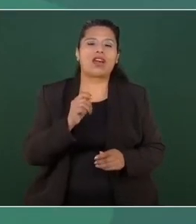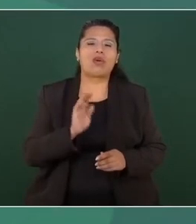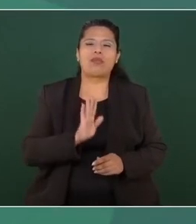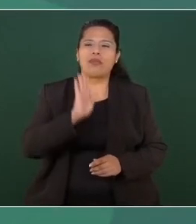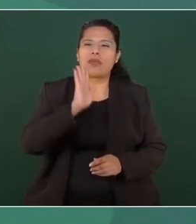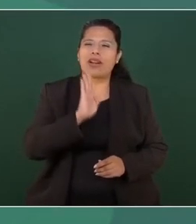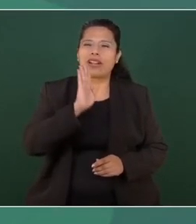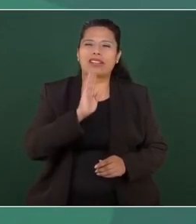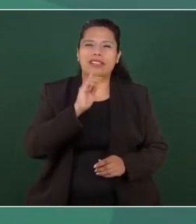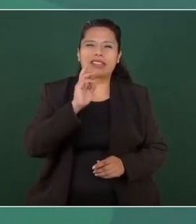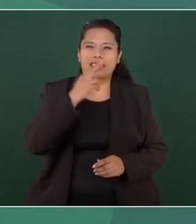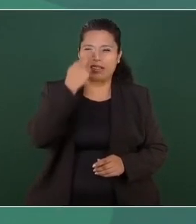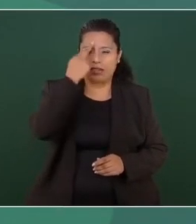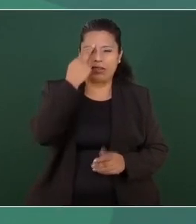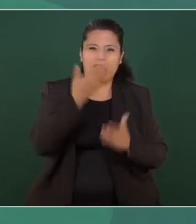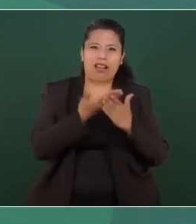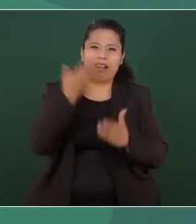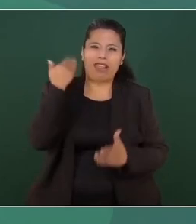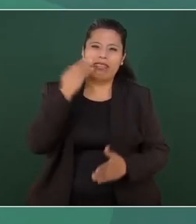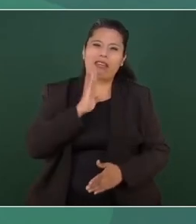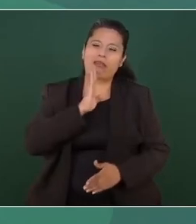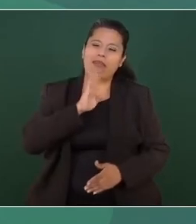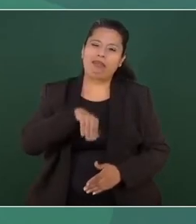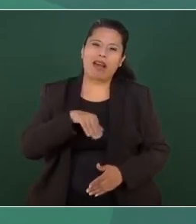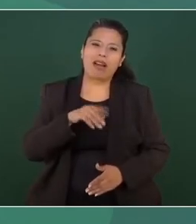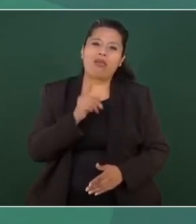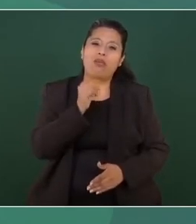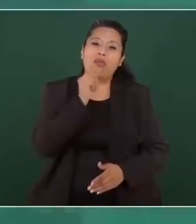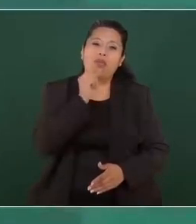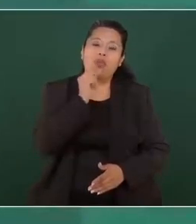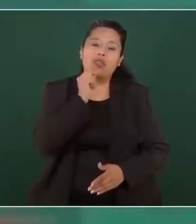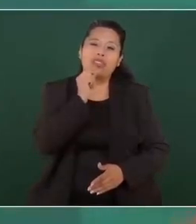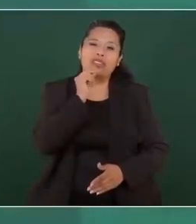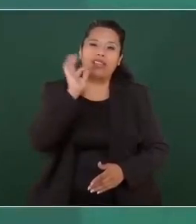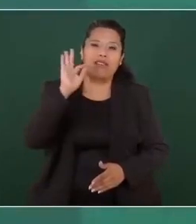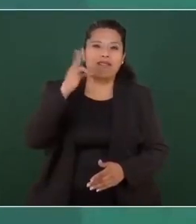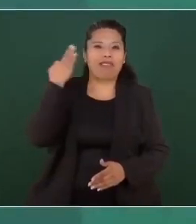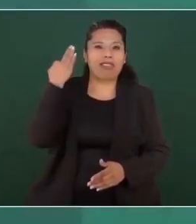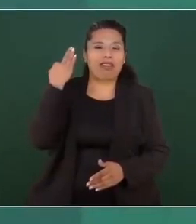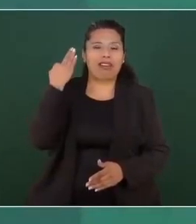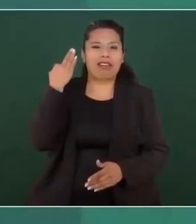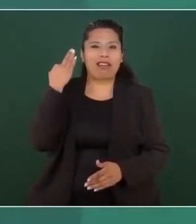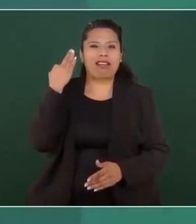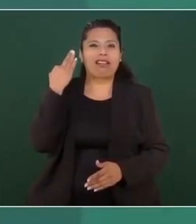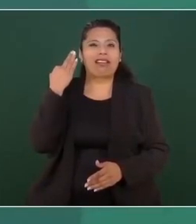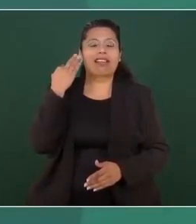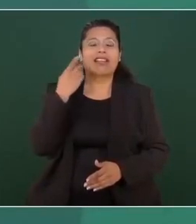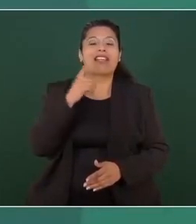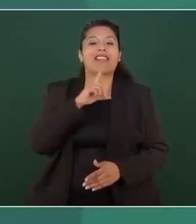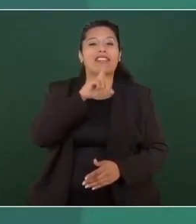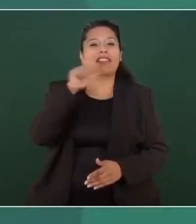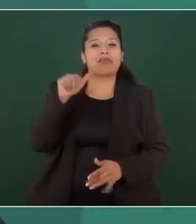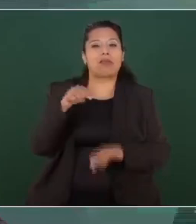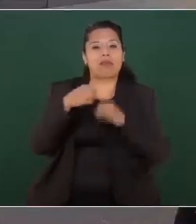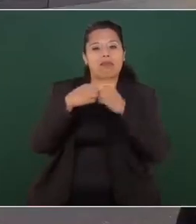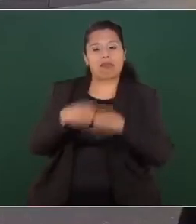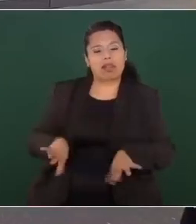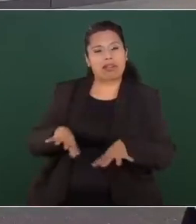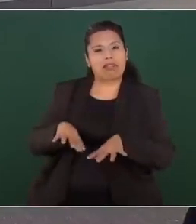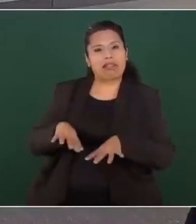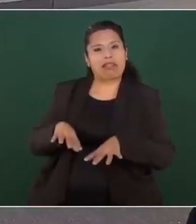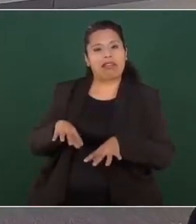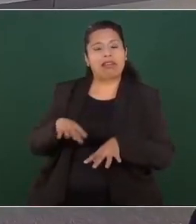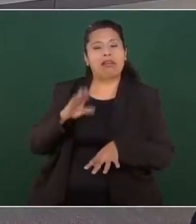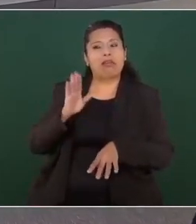Preventiva, que se pudrió, se echó a perder,